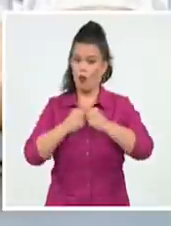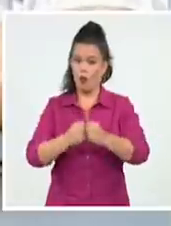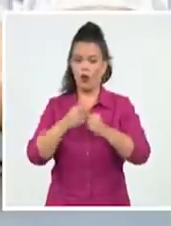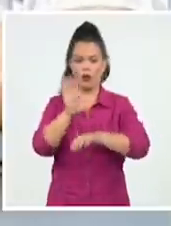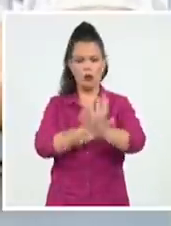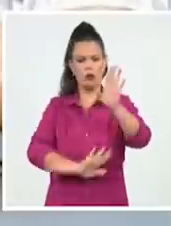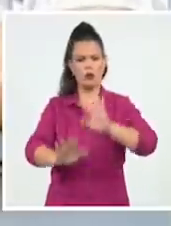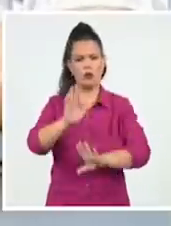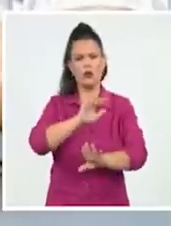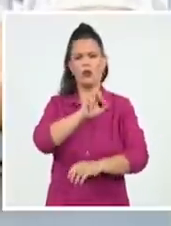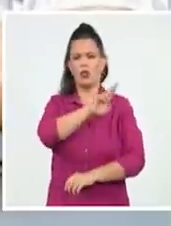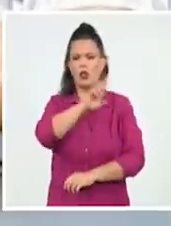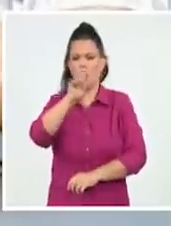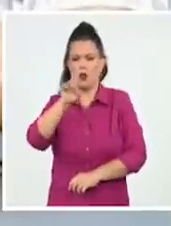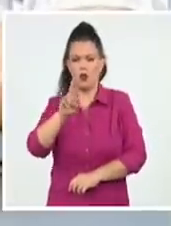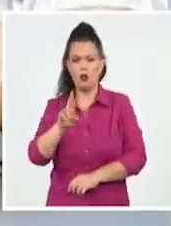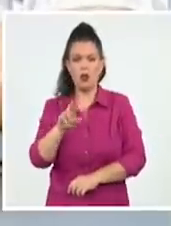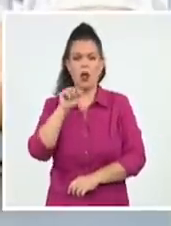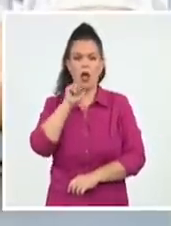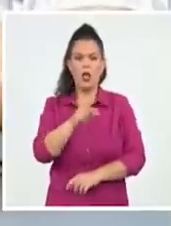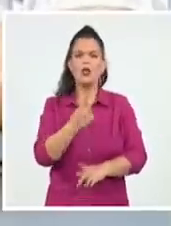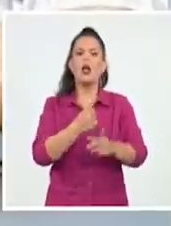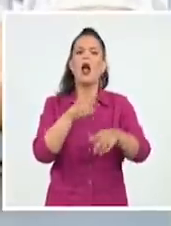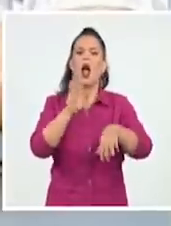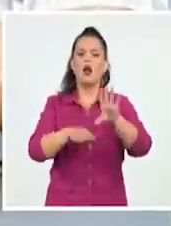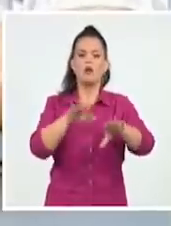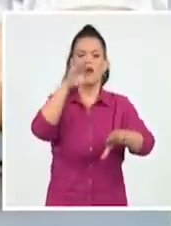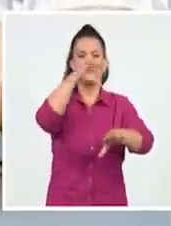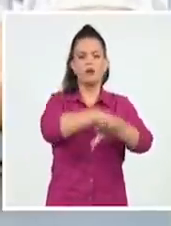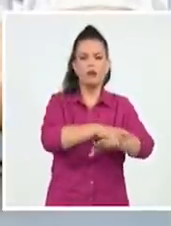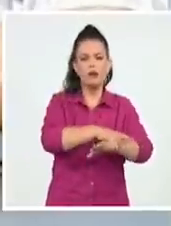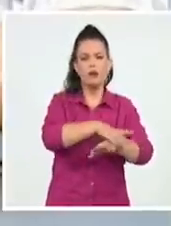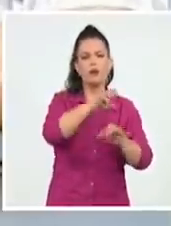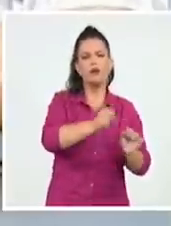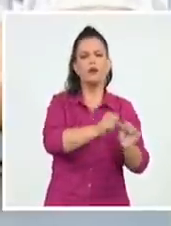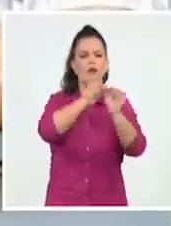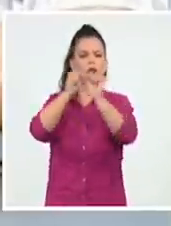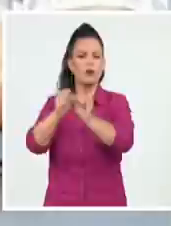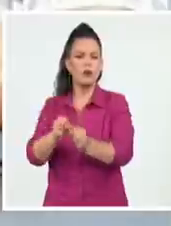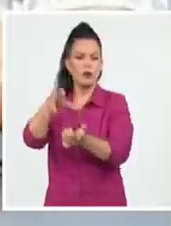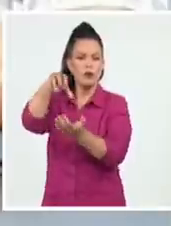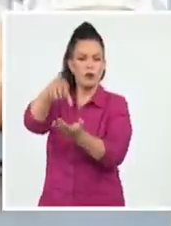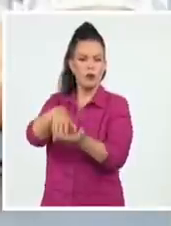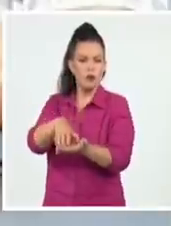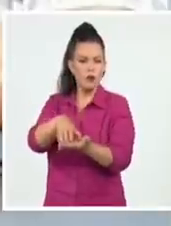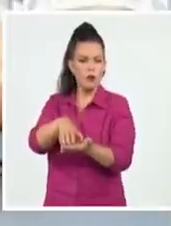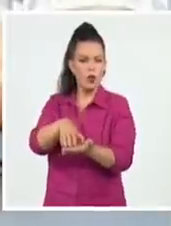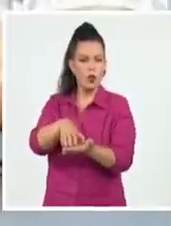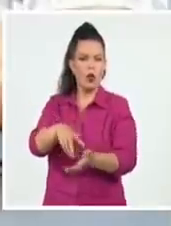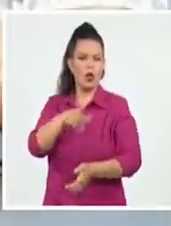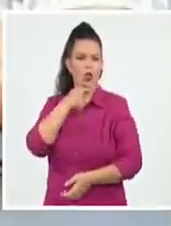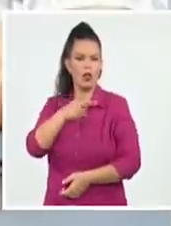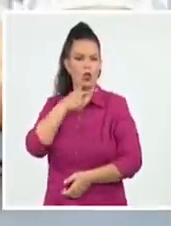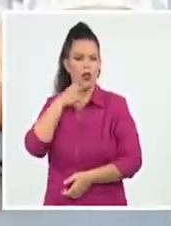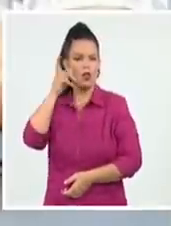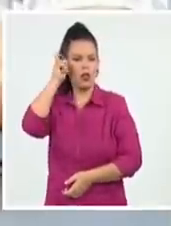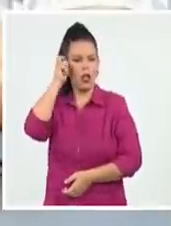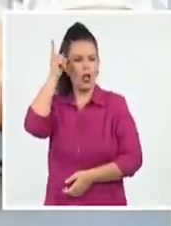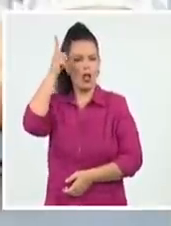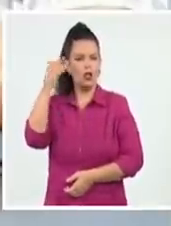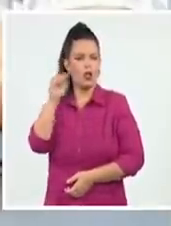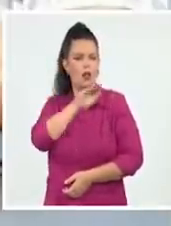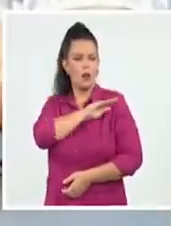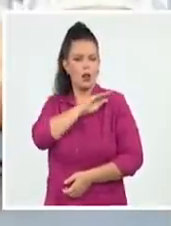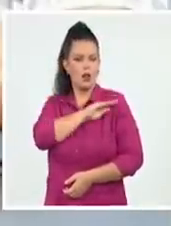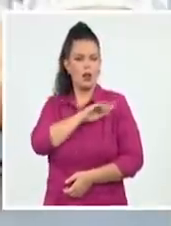detenido en varias ocasiones y trasladado a los calabozos de los servicios de inteligencia militar y del Buró de Investigaciones de la Dictadura